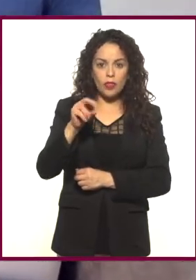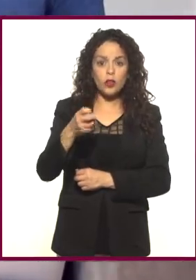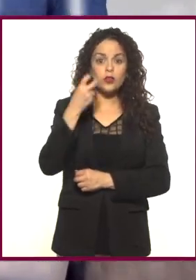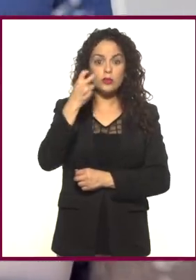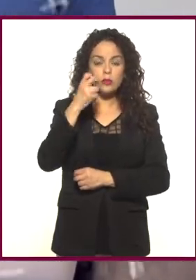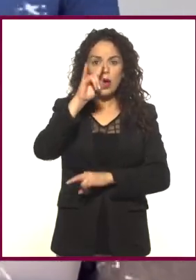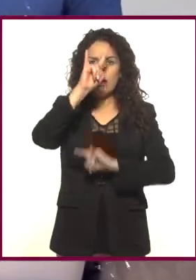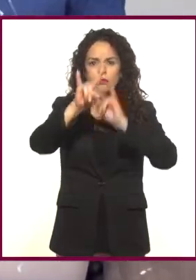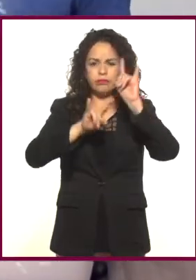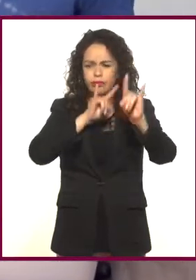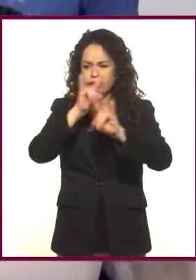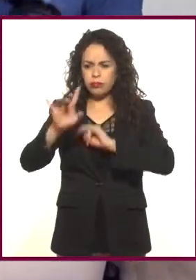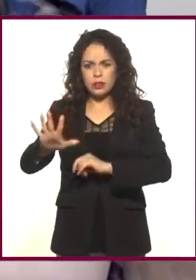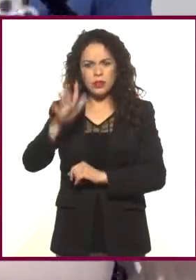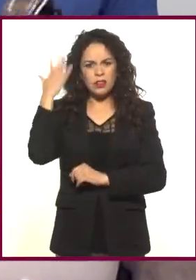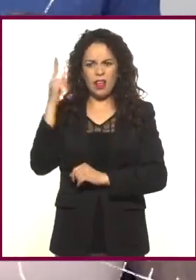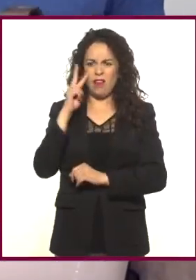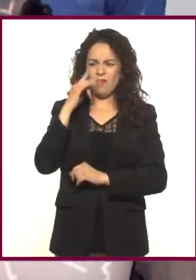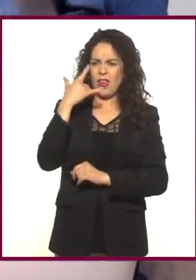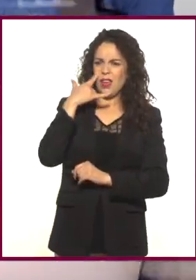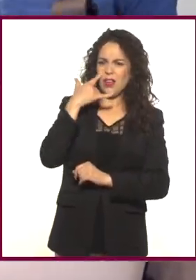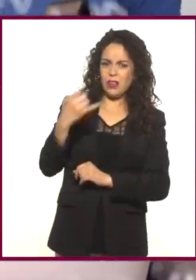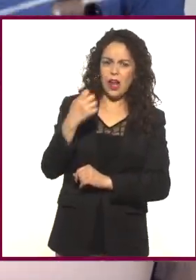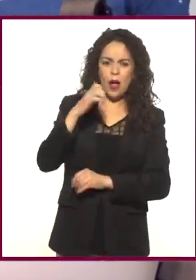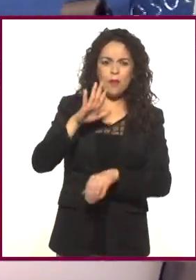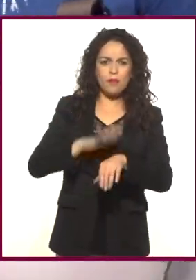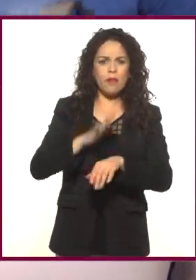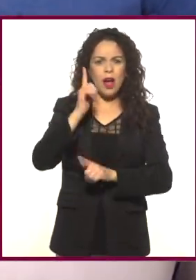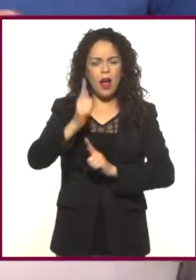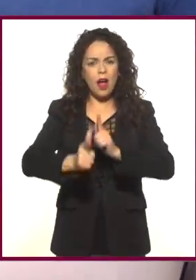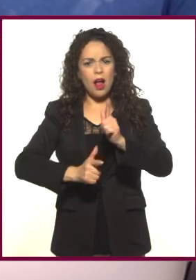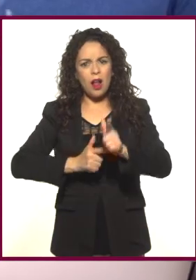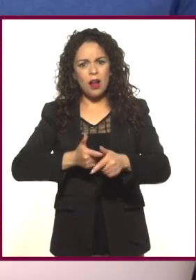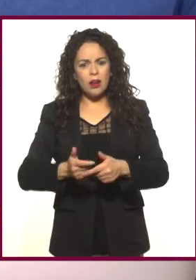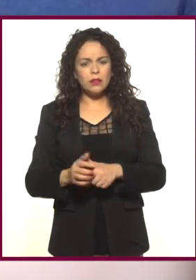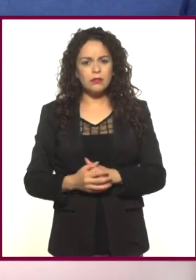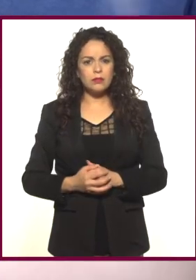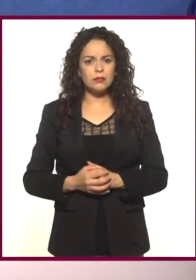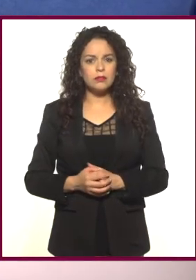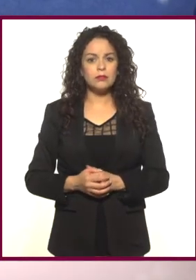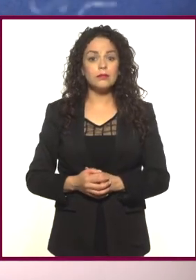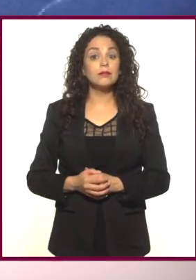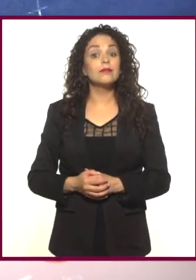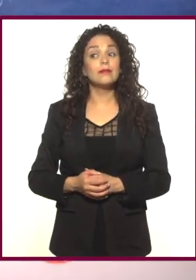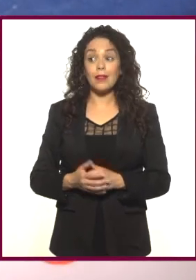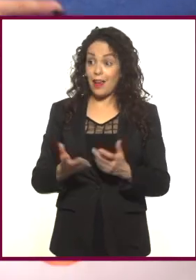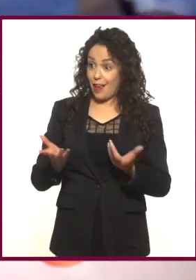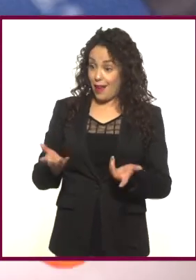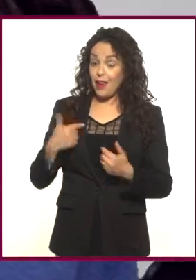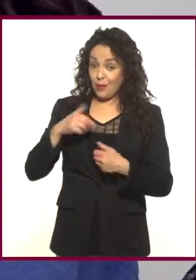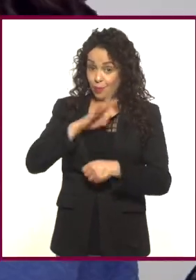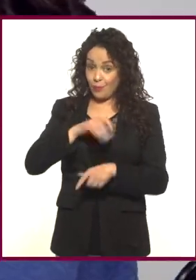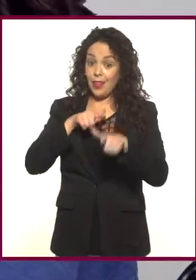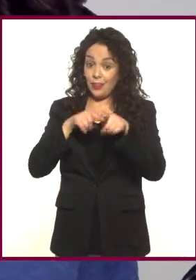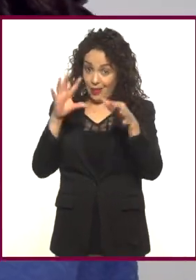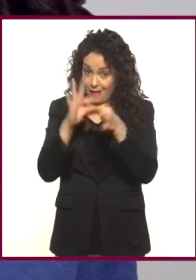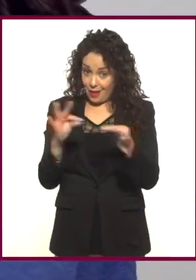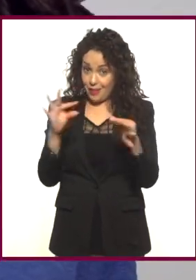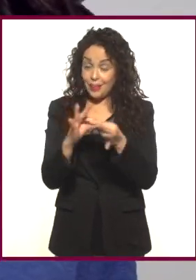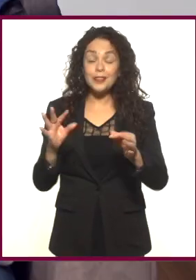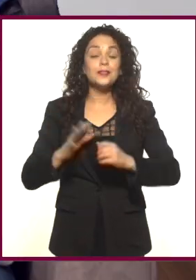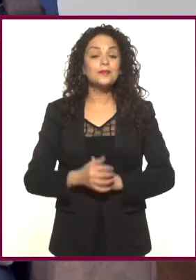hay fotogramas que se cuelgan y la velocidad se ve rara. Eso hace que no haya lip sync. ¡Ah, qué amo! Y puedo seguir, ¿eh?